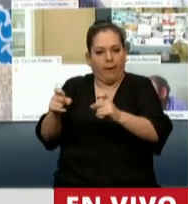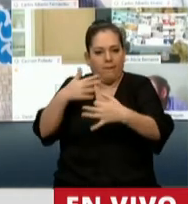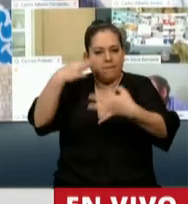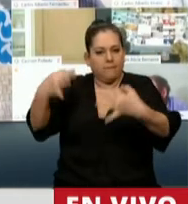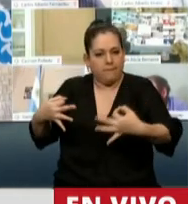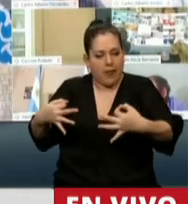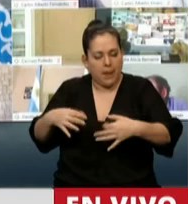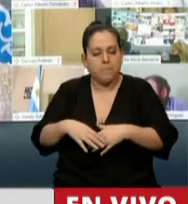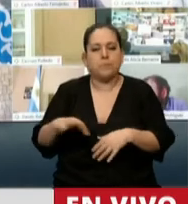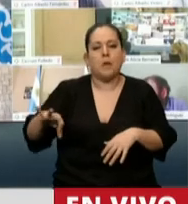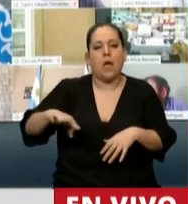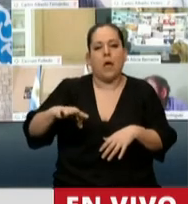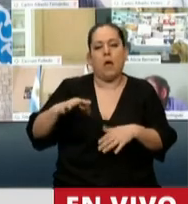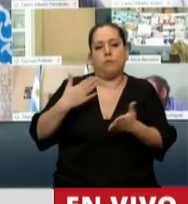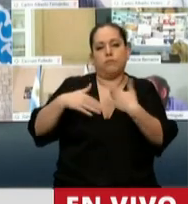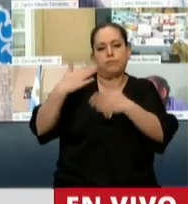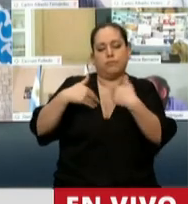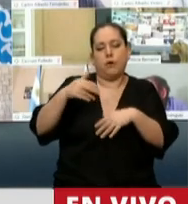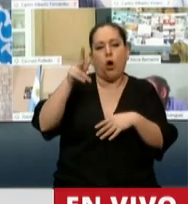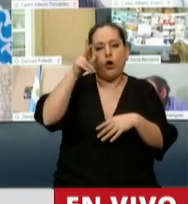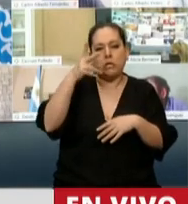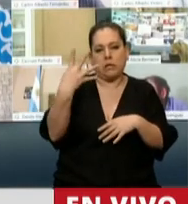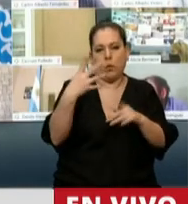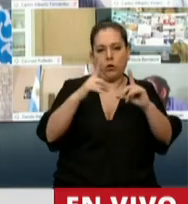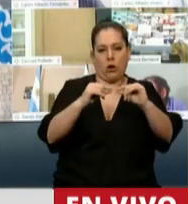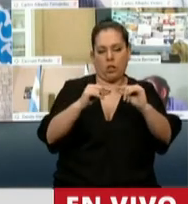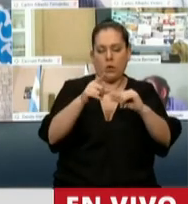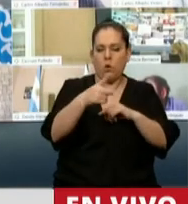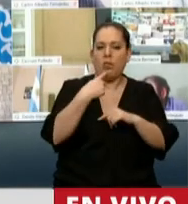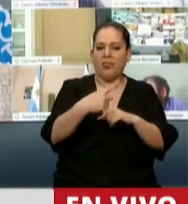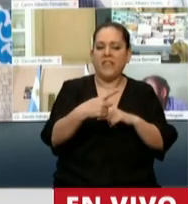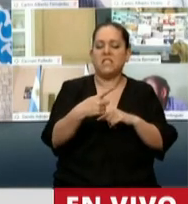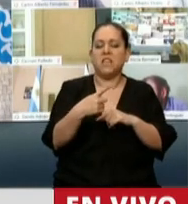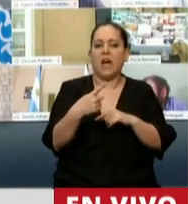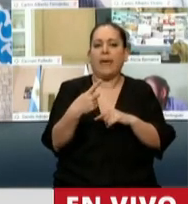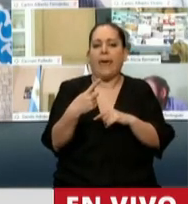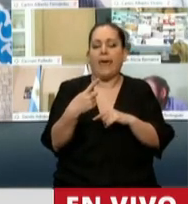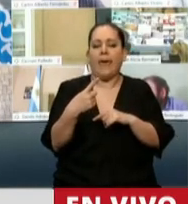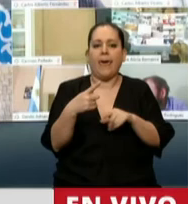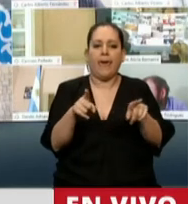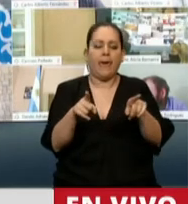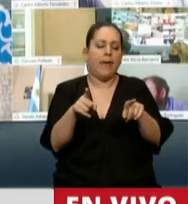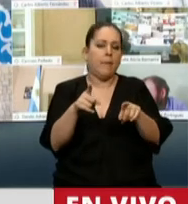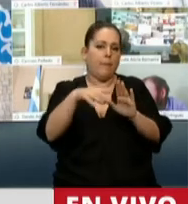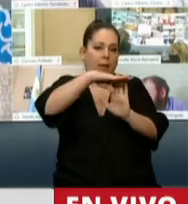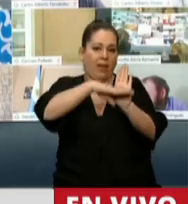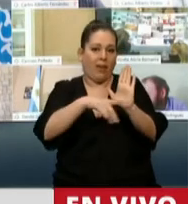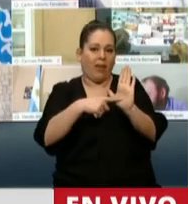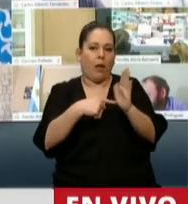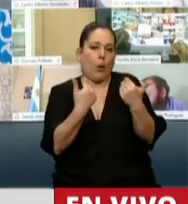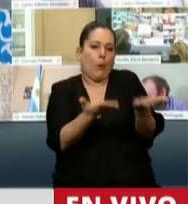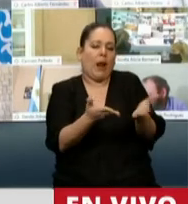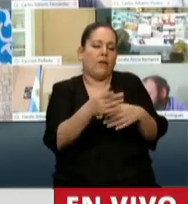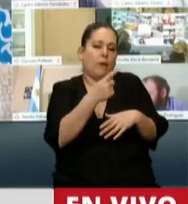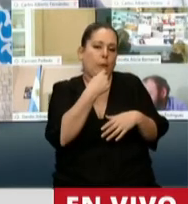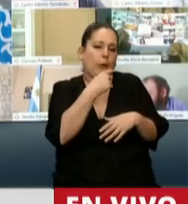de aquella ley de moratoria del 2017, expresaba que no podían ser beneficiarios del régimen aquellos que